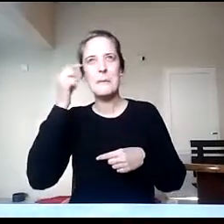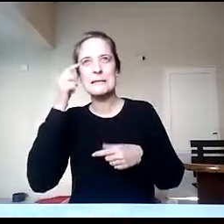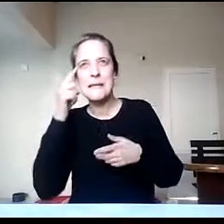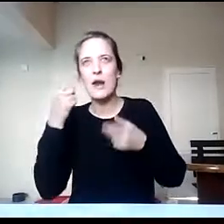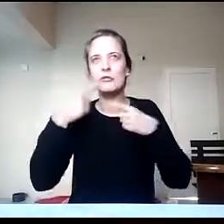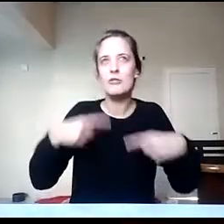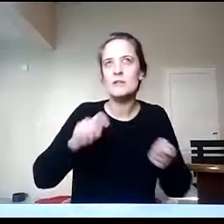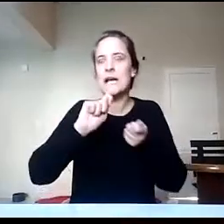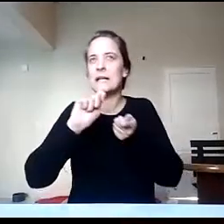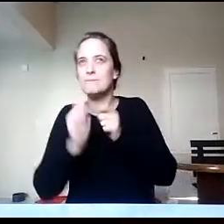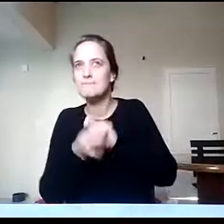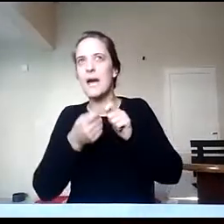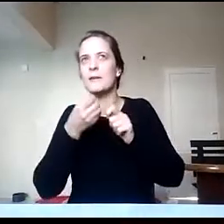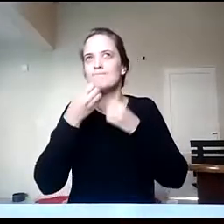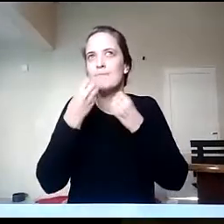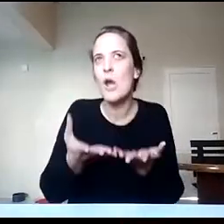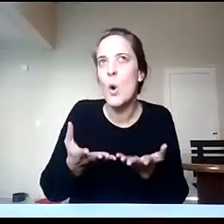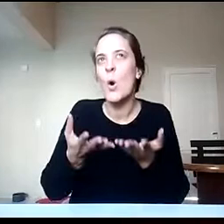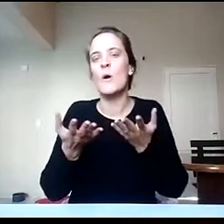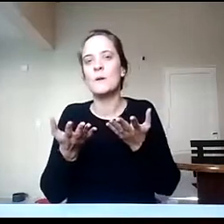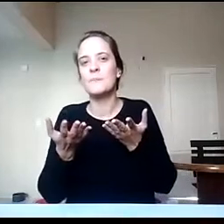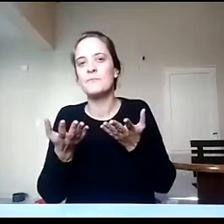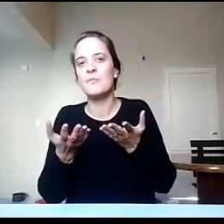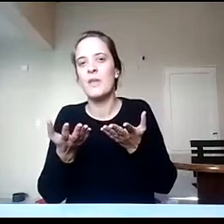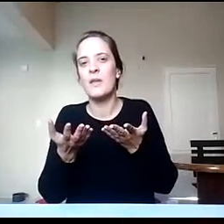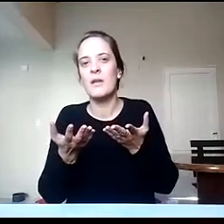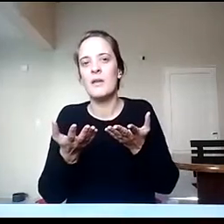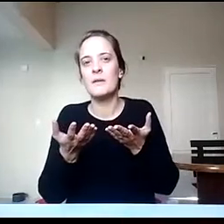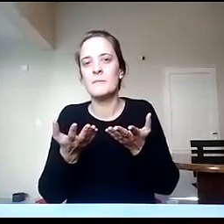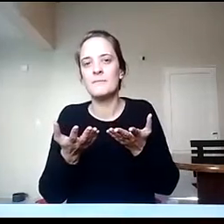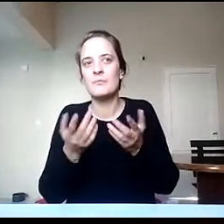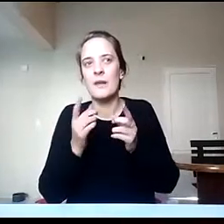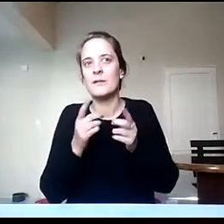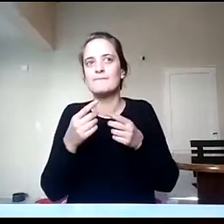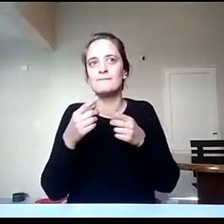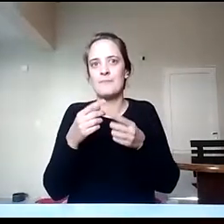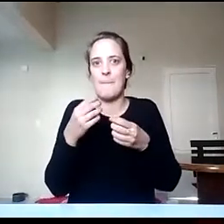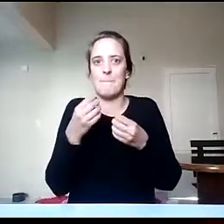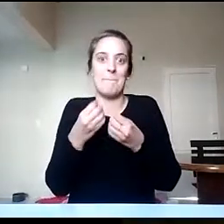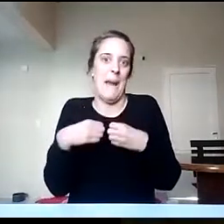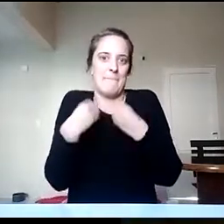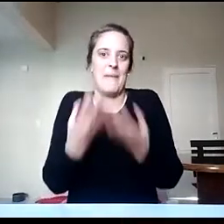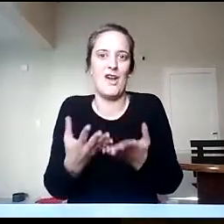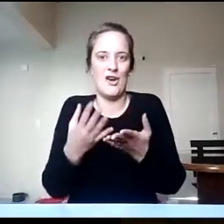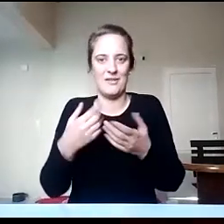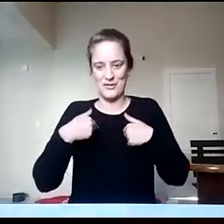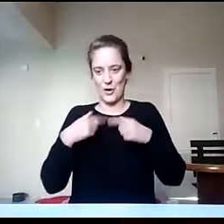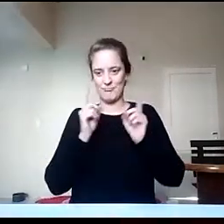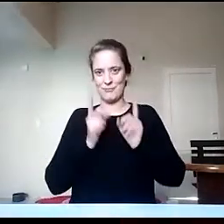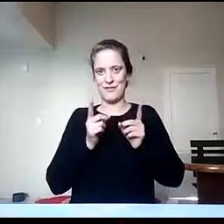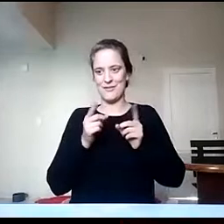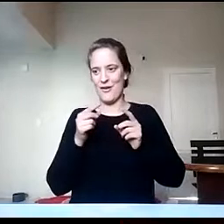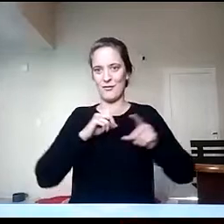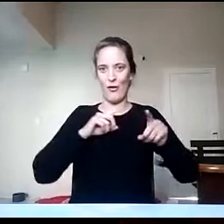todo lo que podemos enriquecernos como formadores de formadores, y bueno, permanentemente esto de